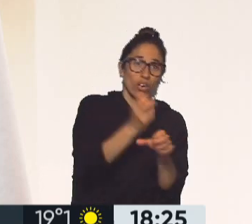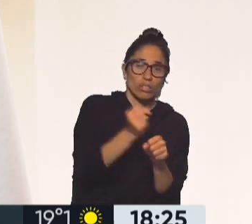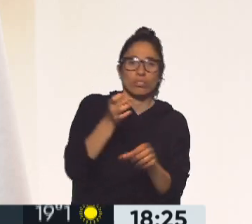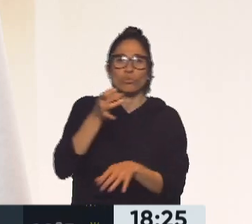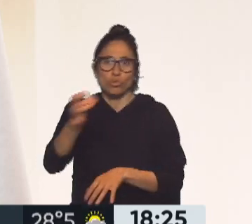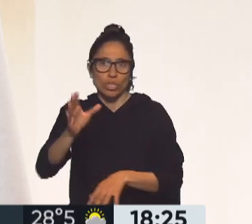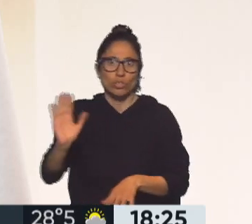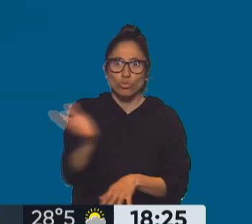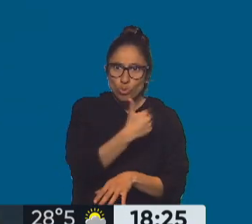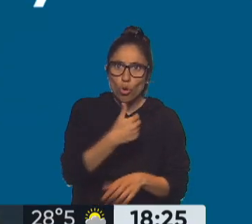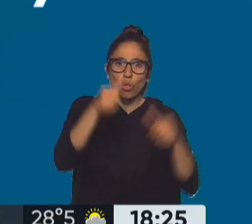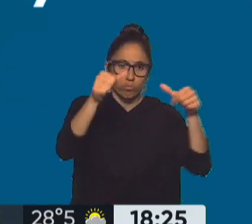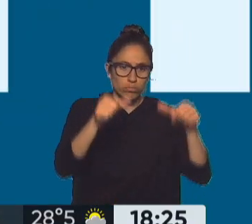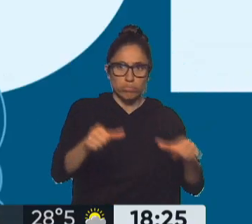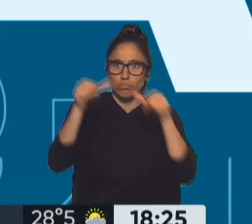metropolitana.